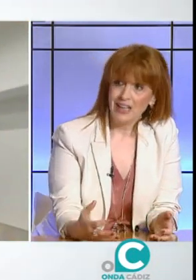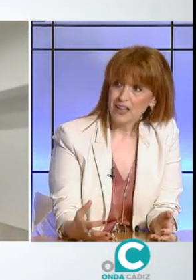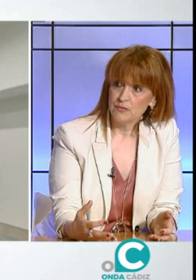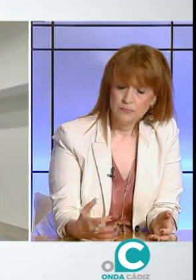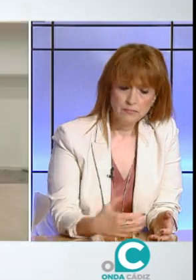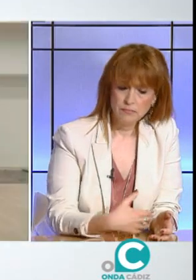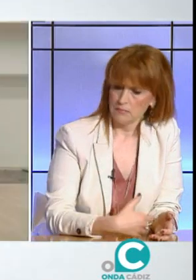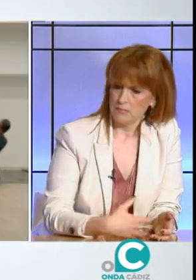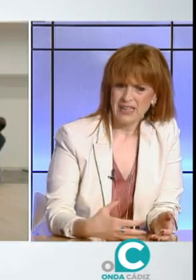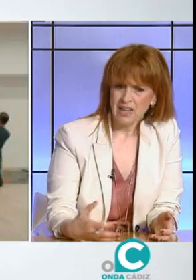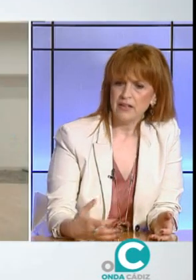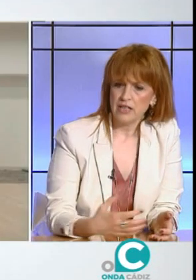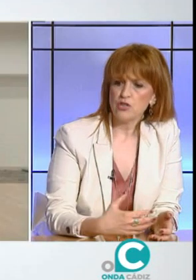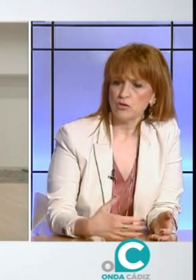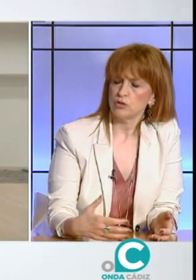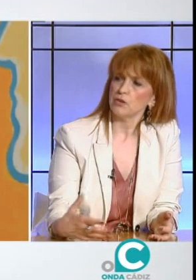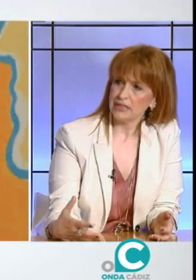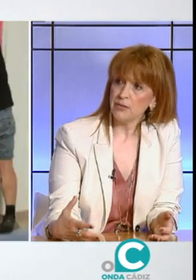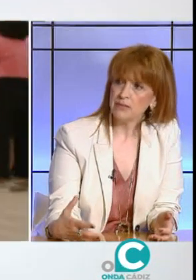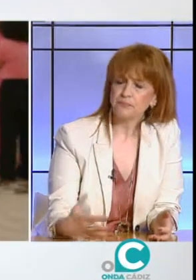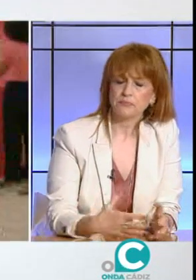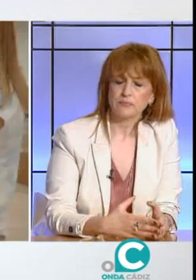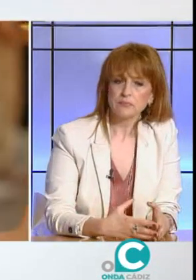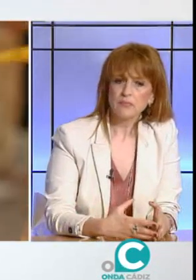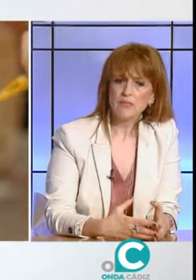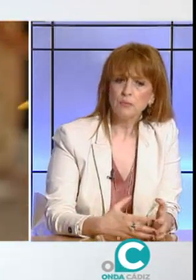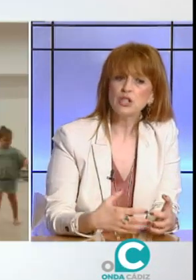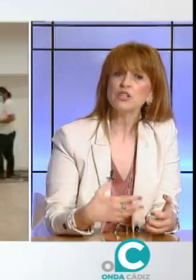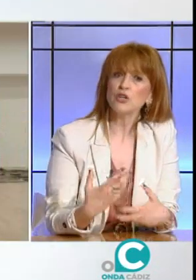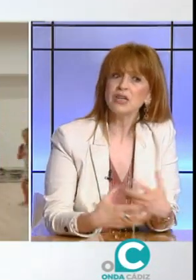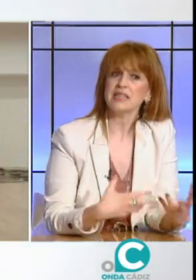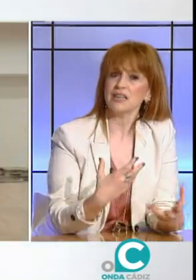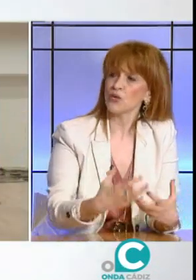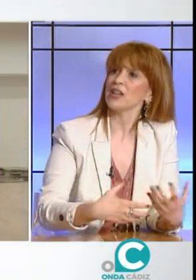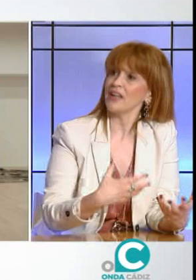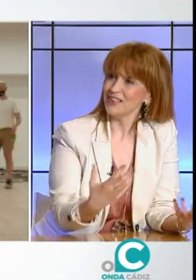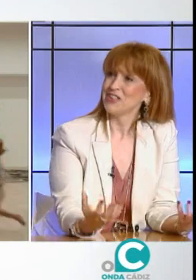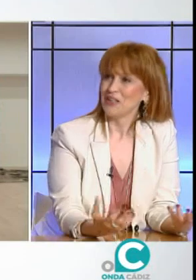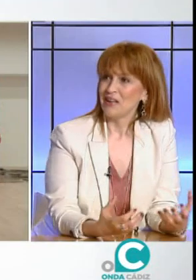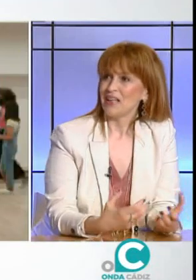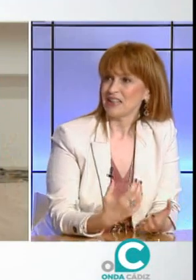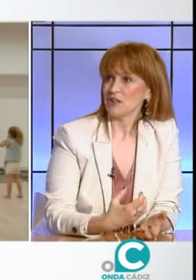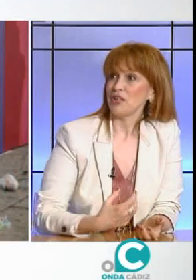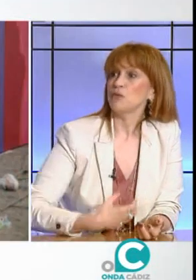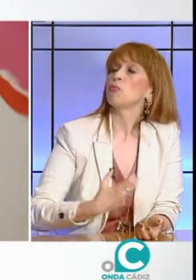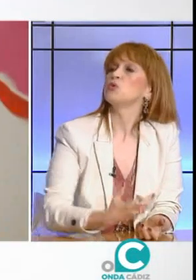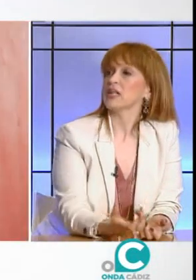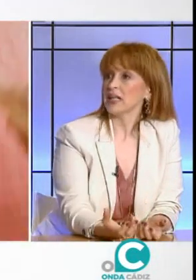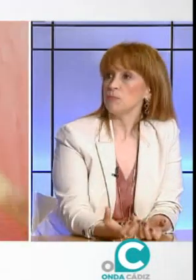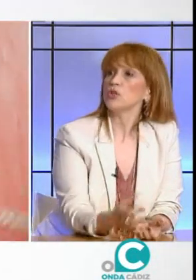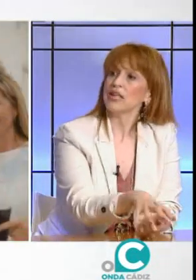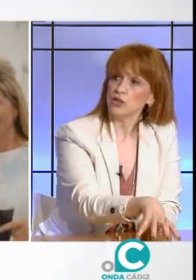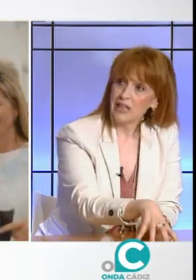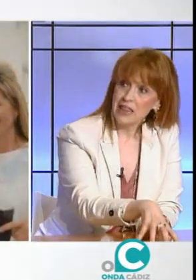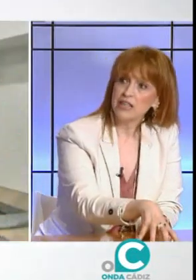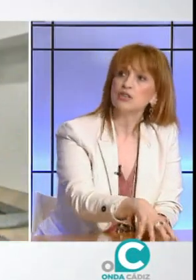legislar y hay, de hecho, normativas, pero si no es la sociedad la que también impulsa